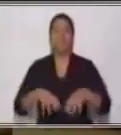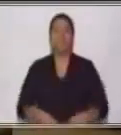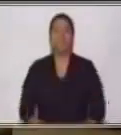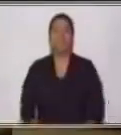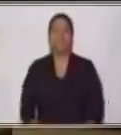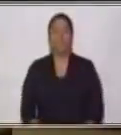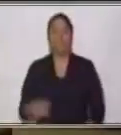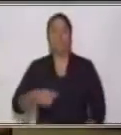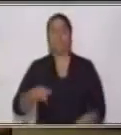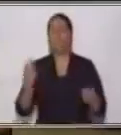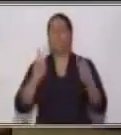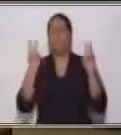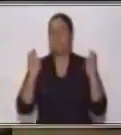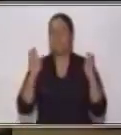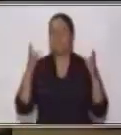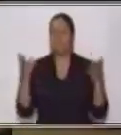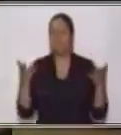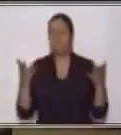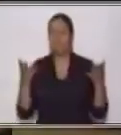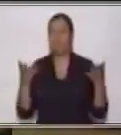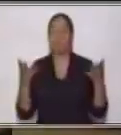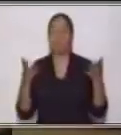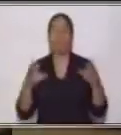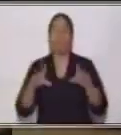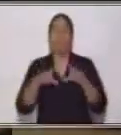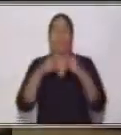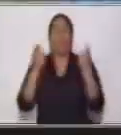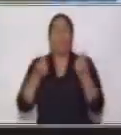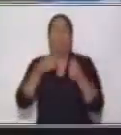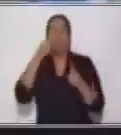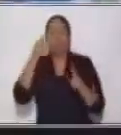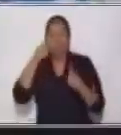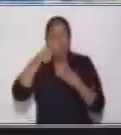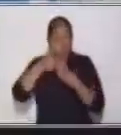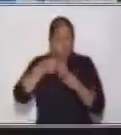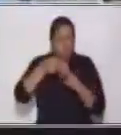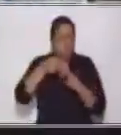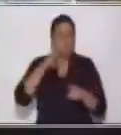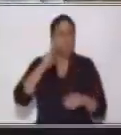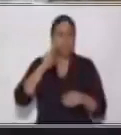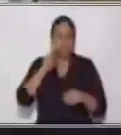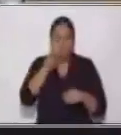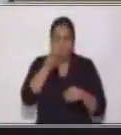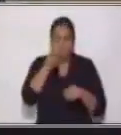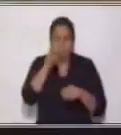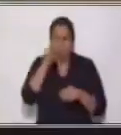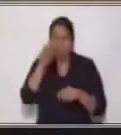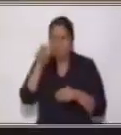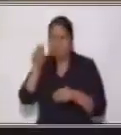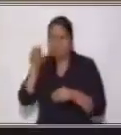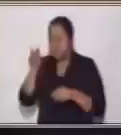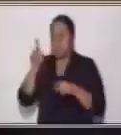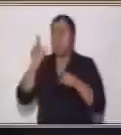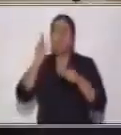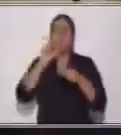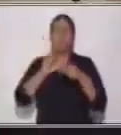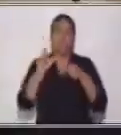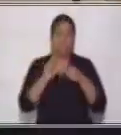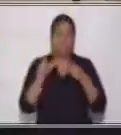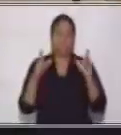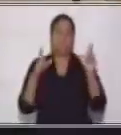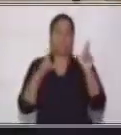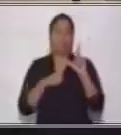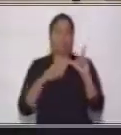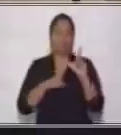El tema de hoy es cómo focalizar con la mirada objetos, letras y